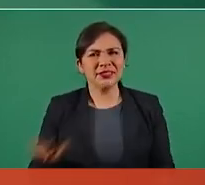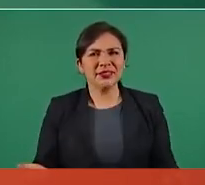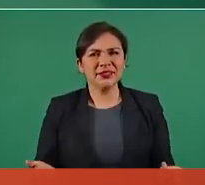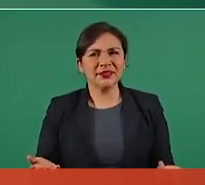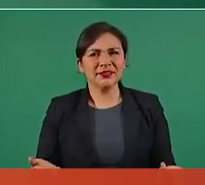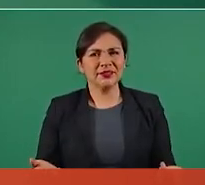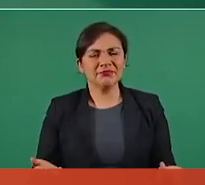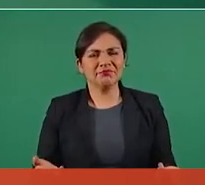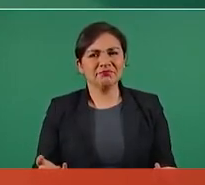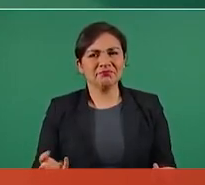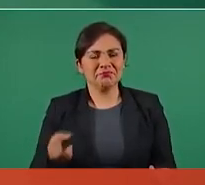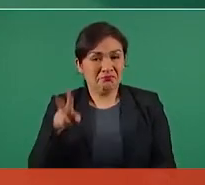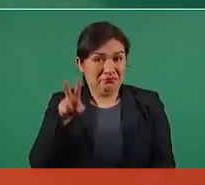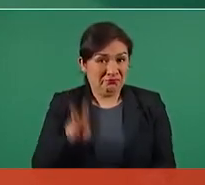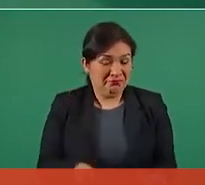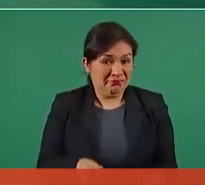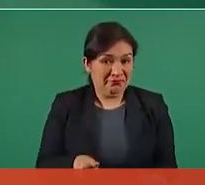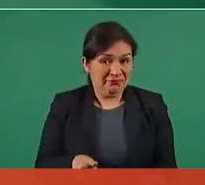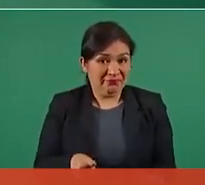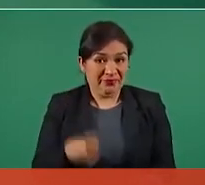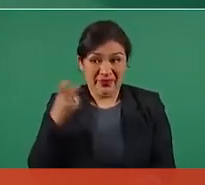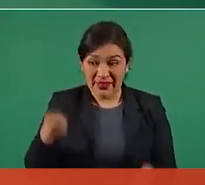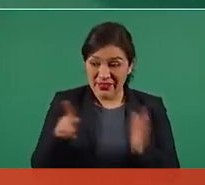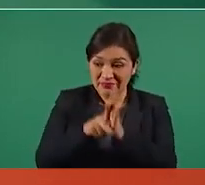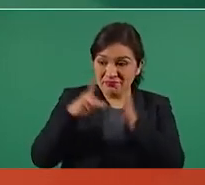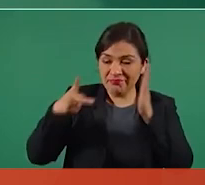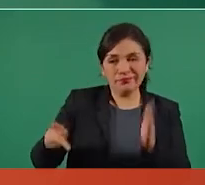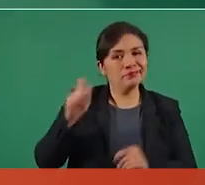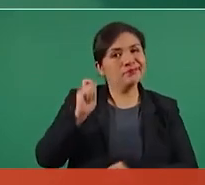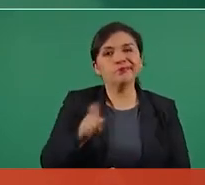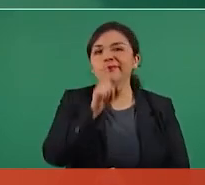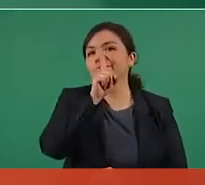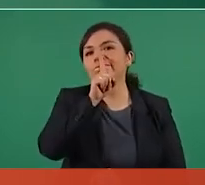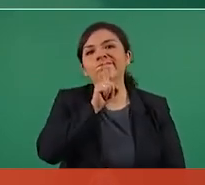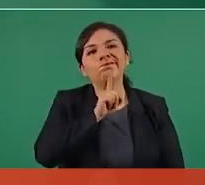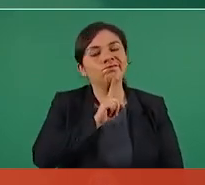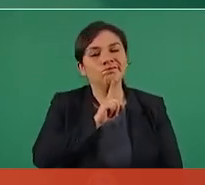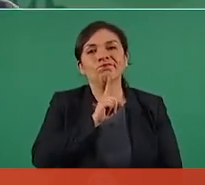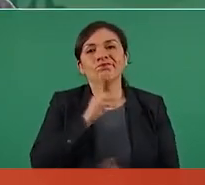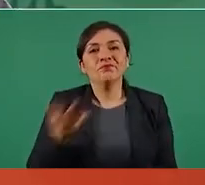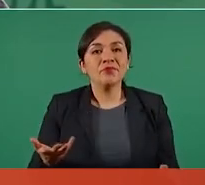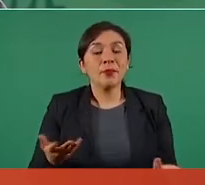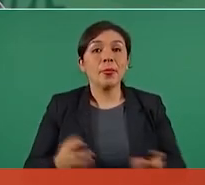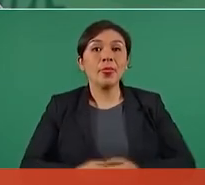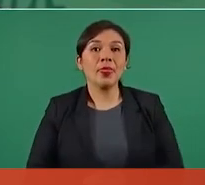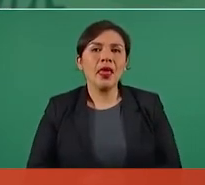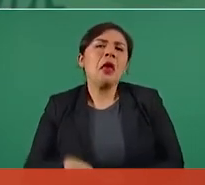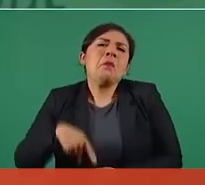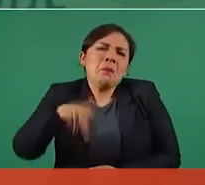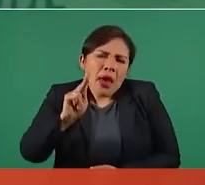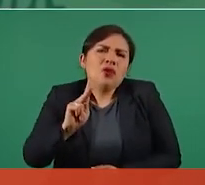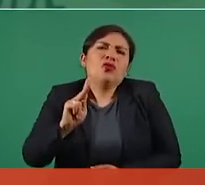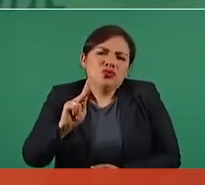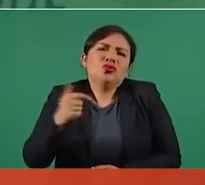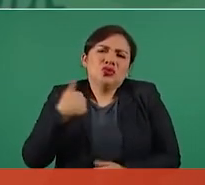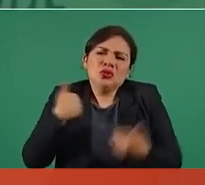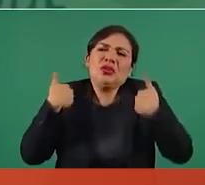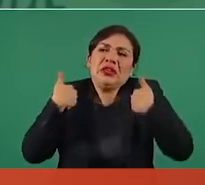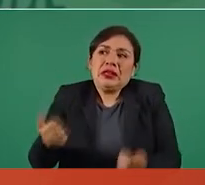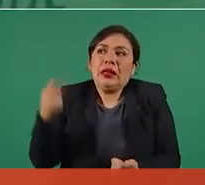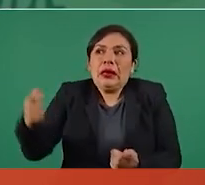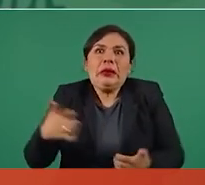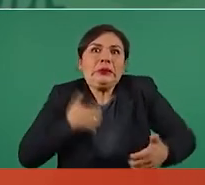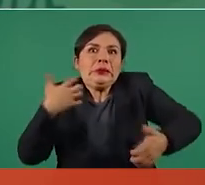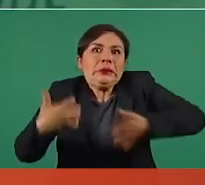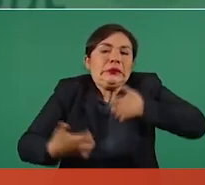Es una calumnia. Pero entiendo muy bien su desesperación